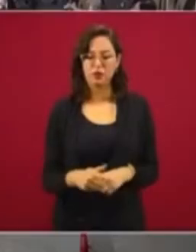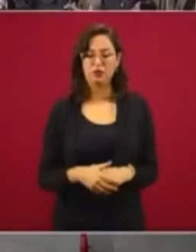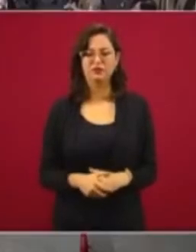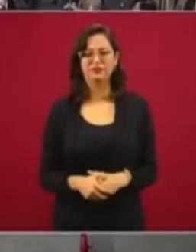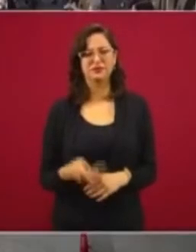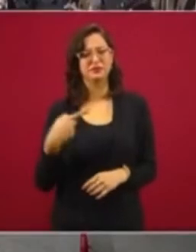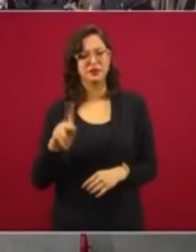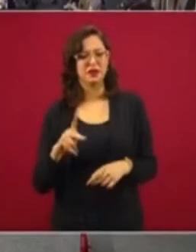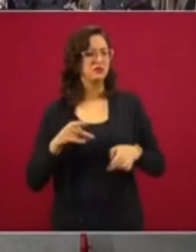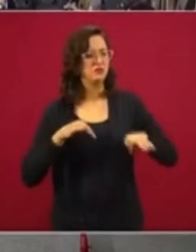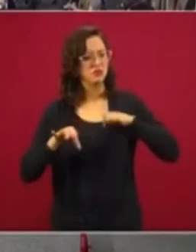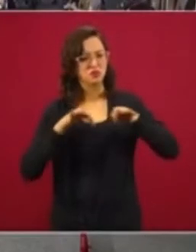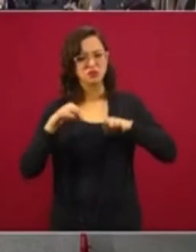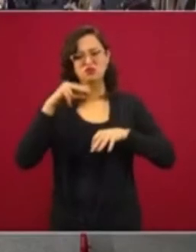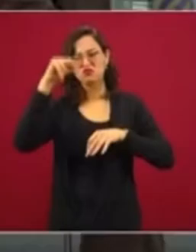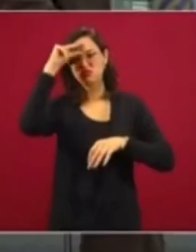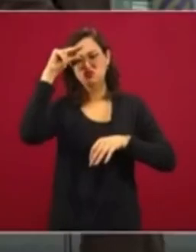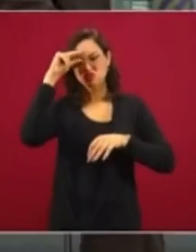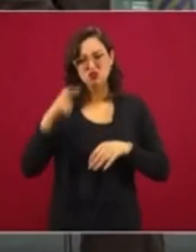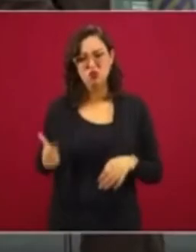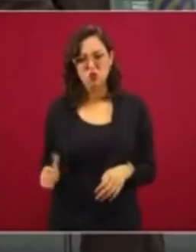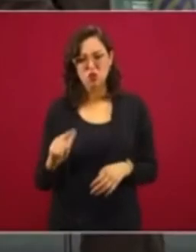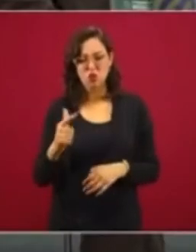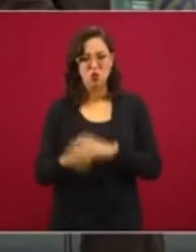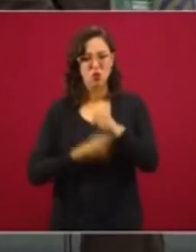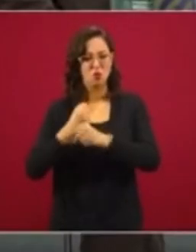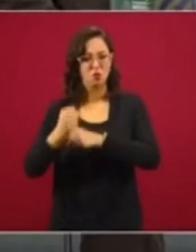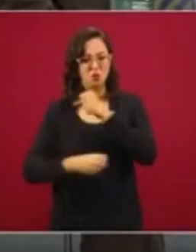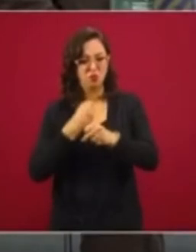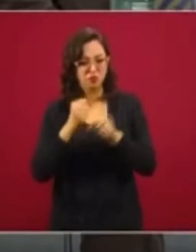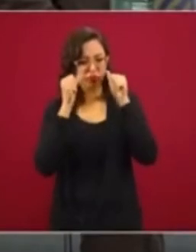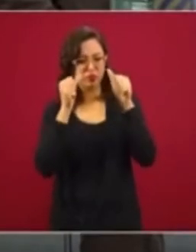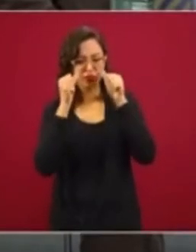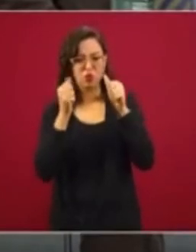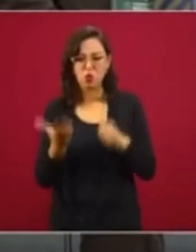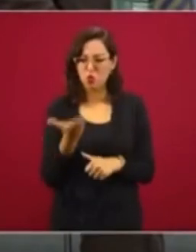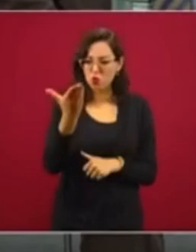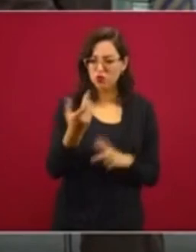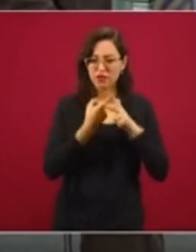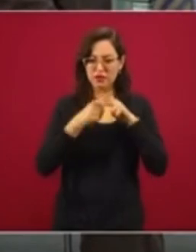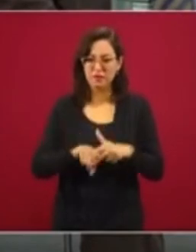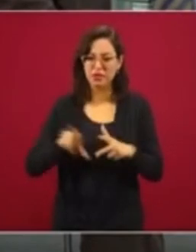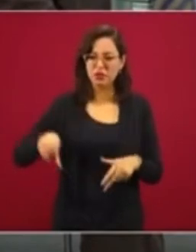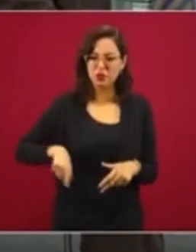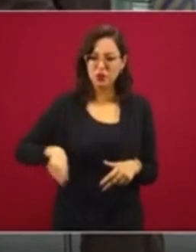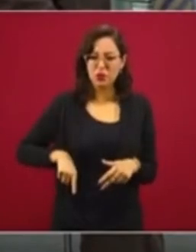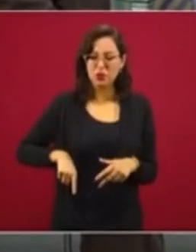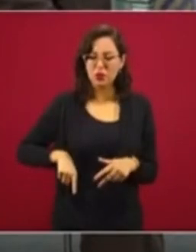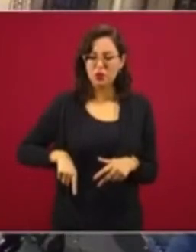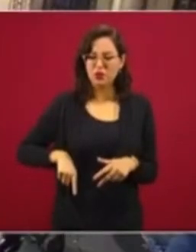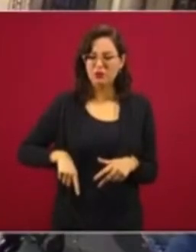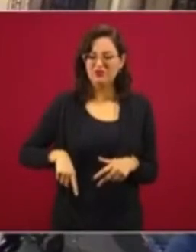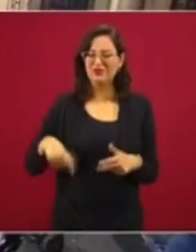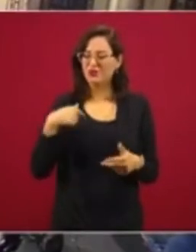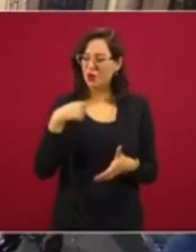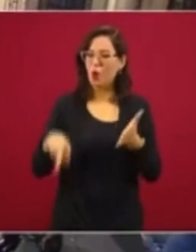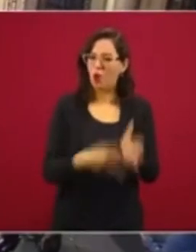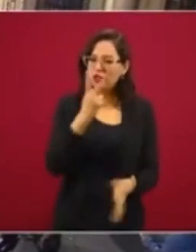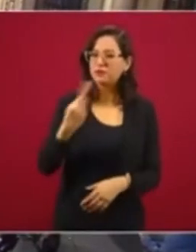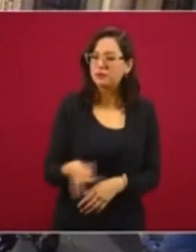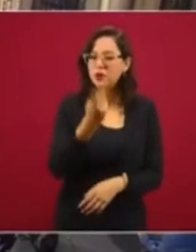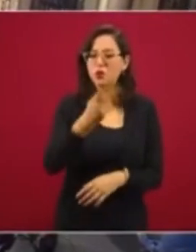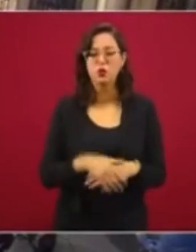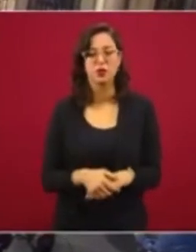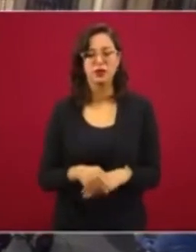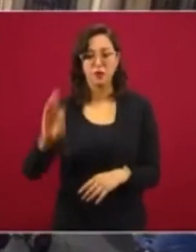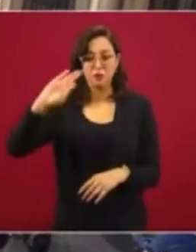Ahora bien, con todo este trabajo de inteligencia que se ha hecho en Guanajuato desde hace mucho tiempo, a partir de que usted llega aquí al Gobierno de la República, insisto en la pregunta, ¿a